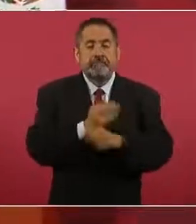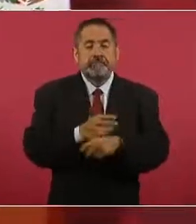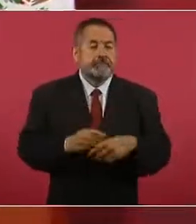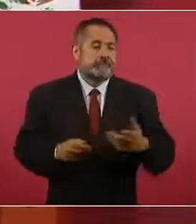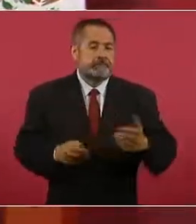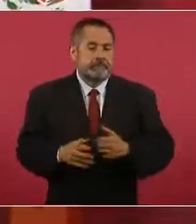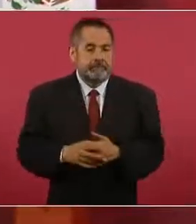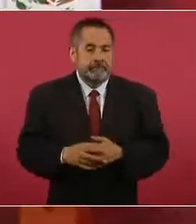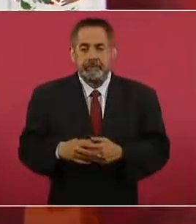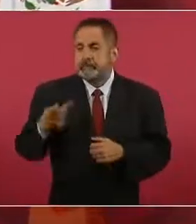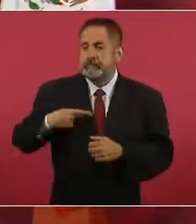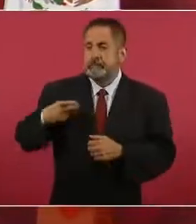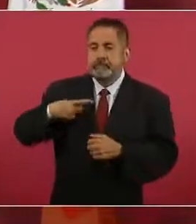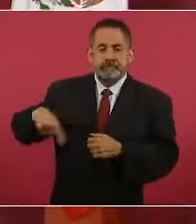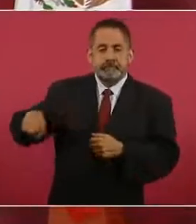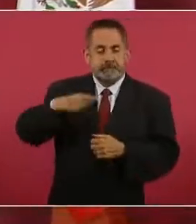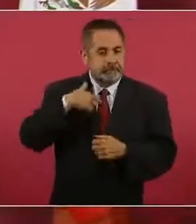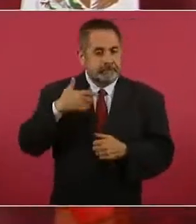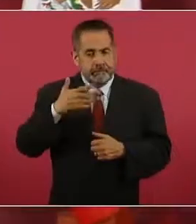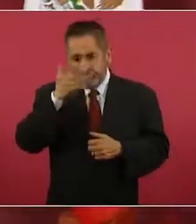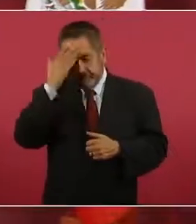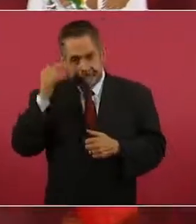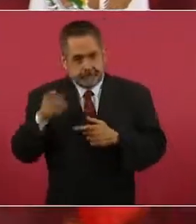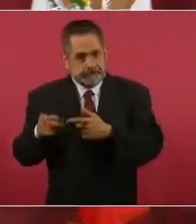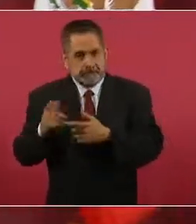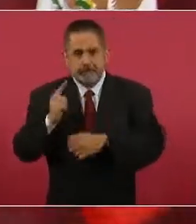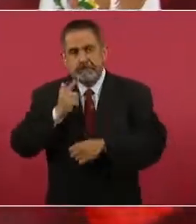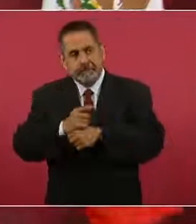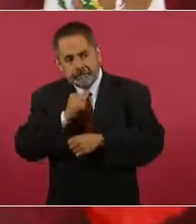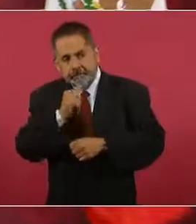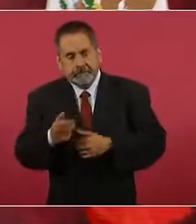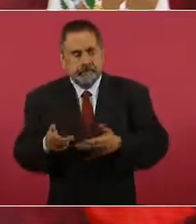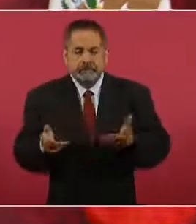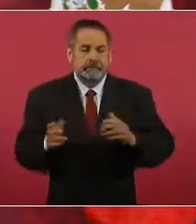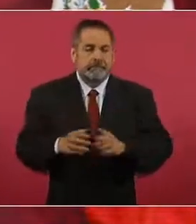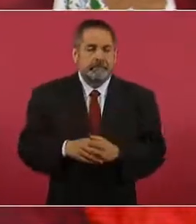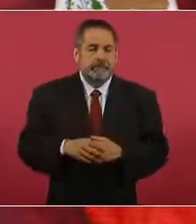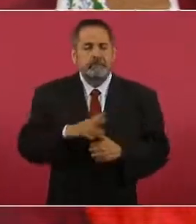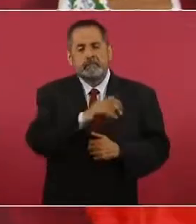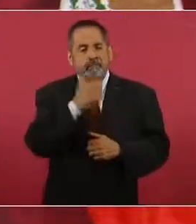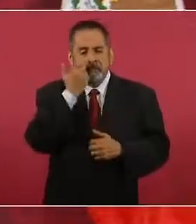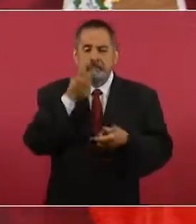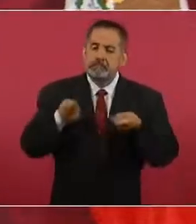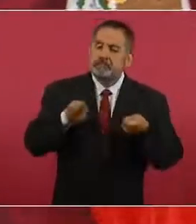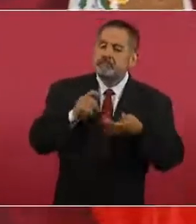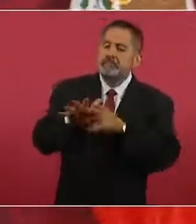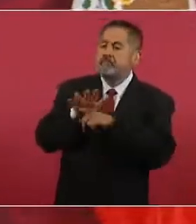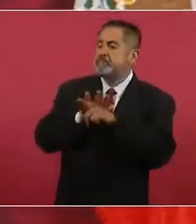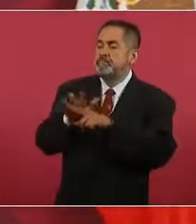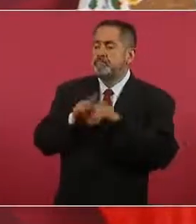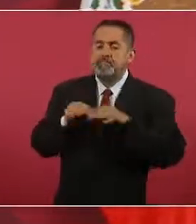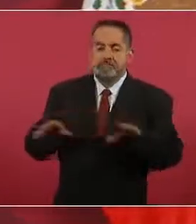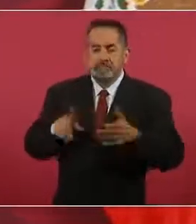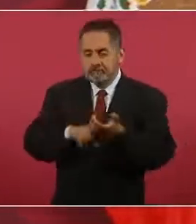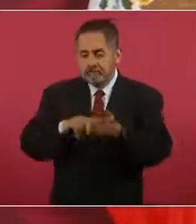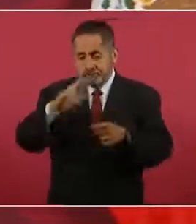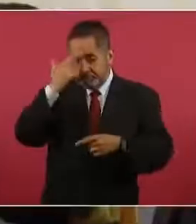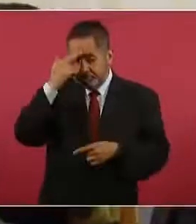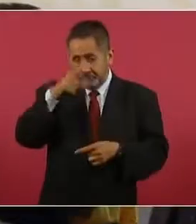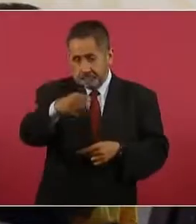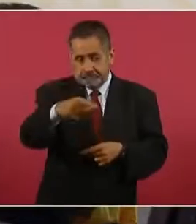la gente no se percataba o manipulaban. ¿Se acuerdan cuando